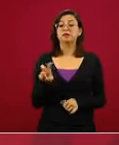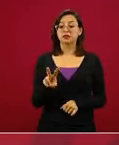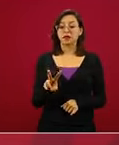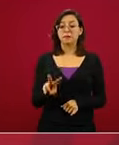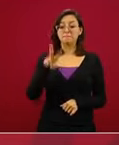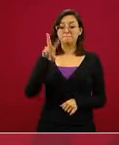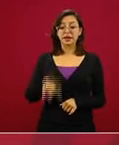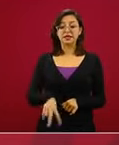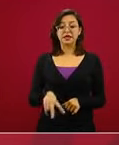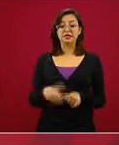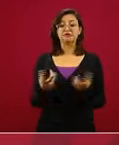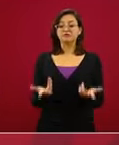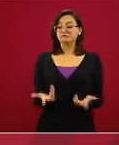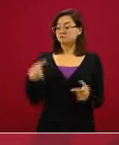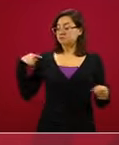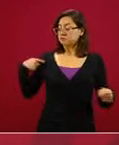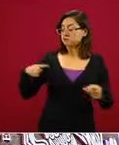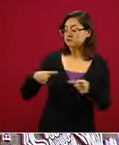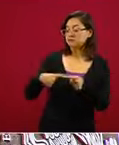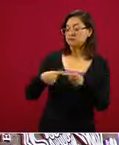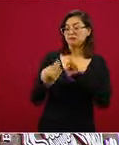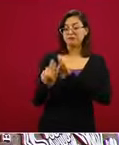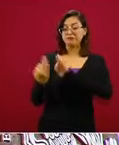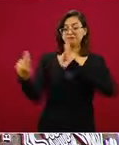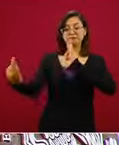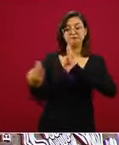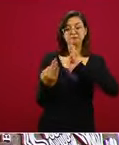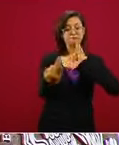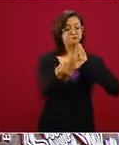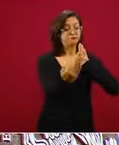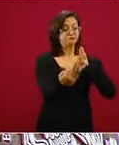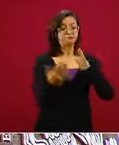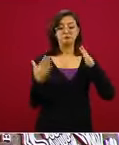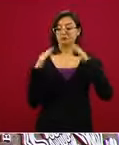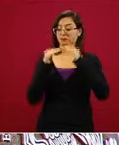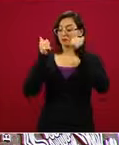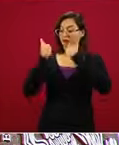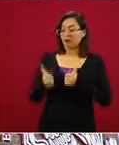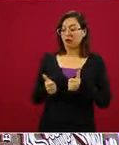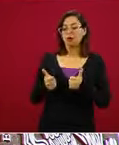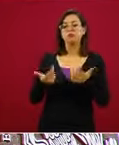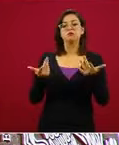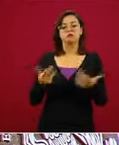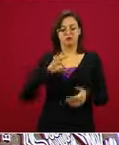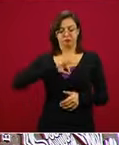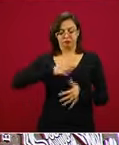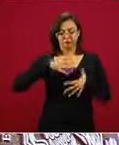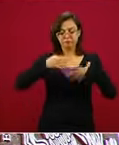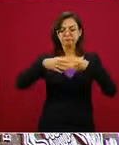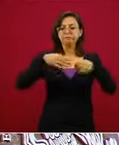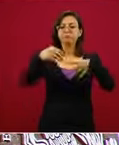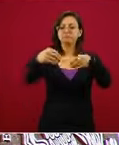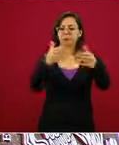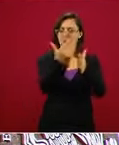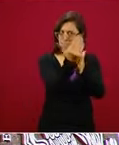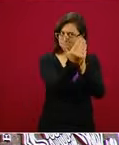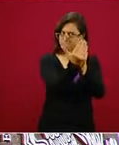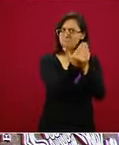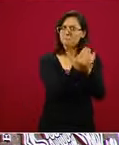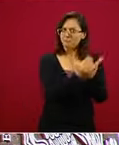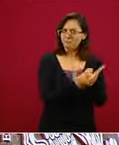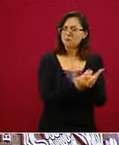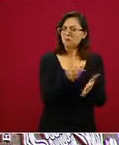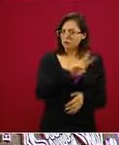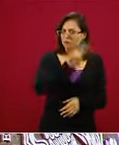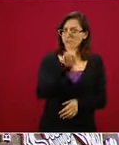distancia nos ha traído un control, un aplanamiento de la curva, pero también es cierto que tenemos que empezar